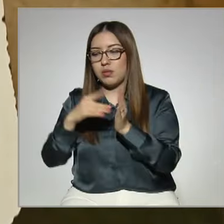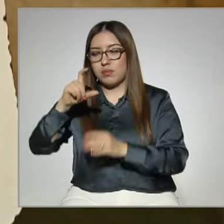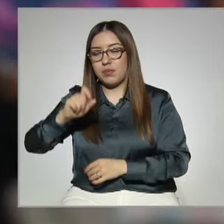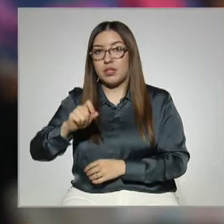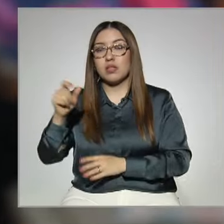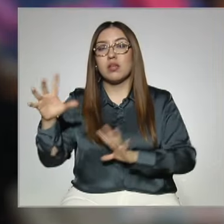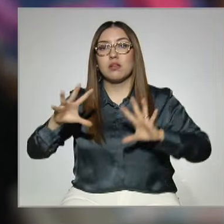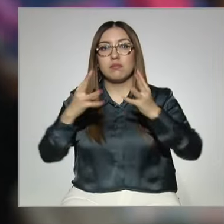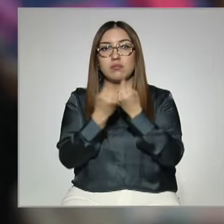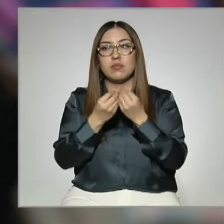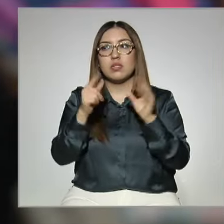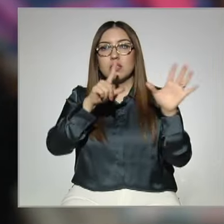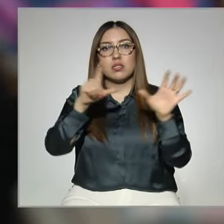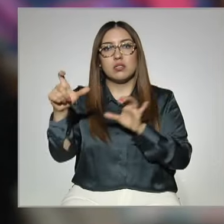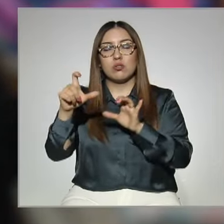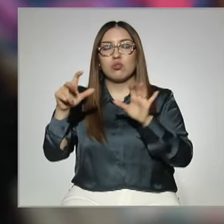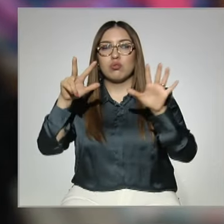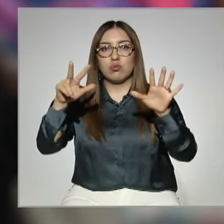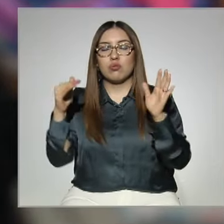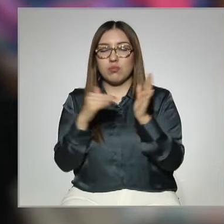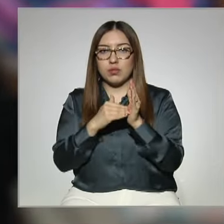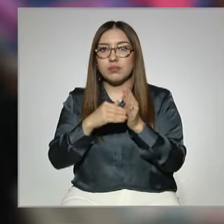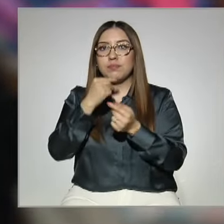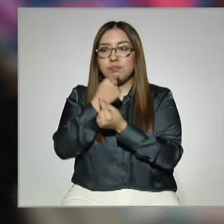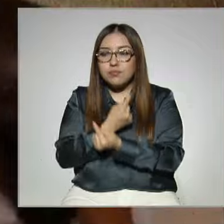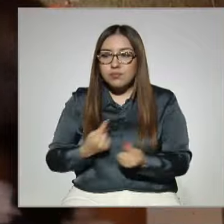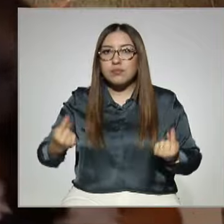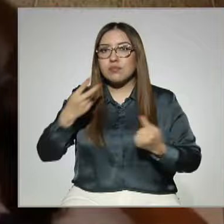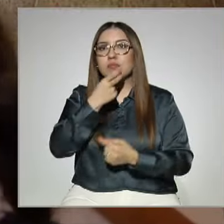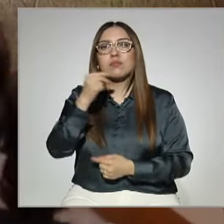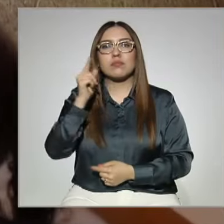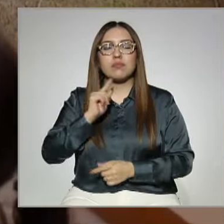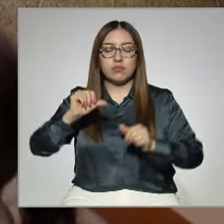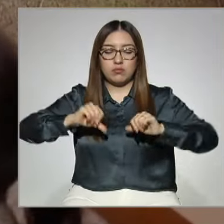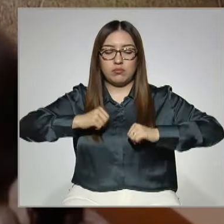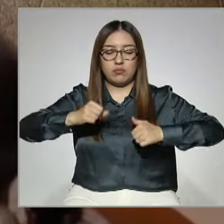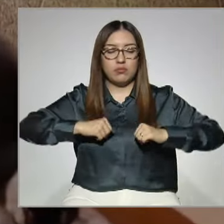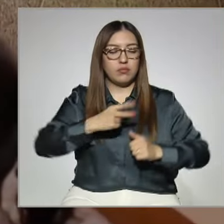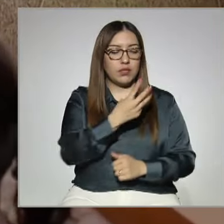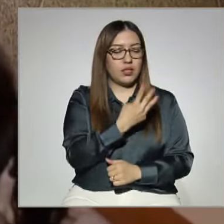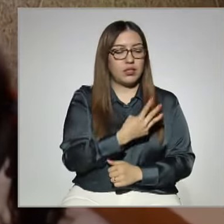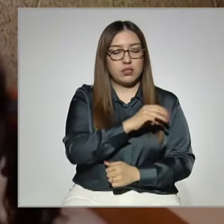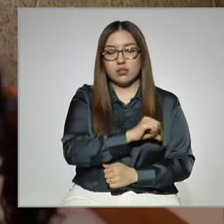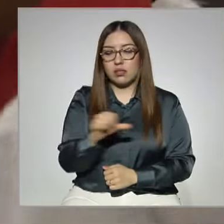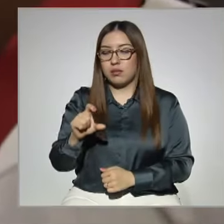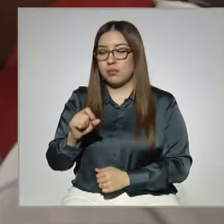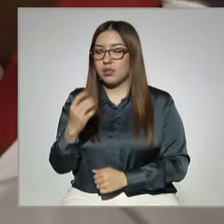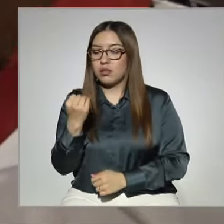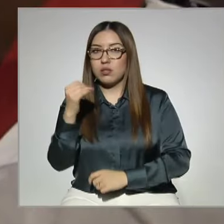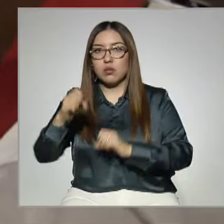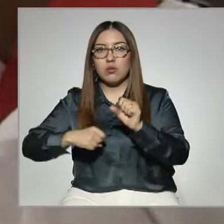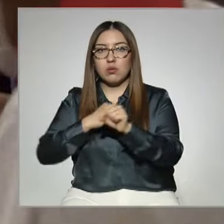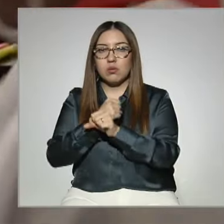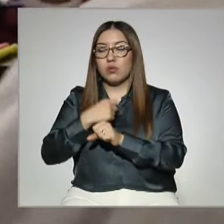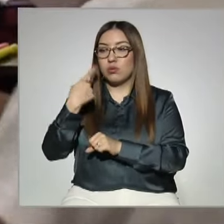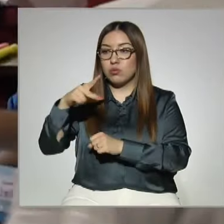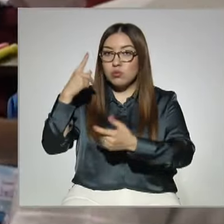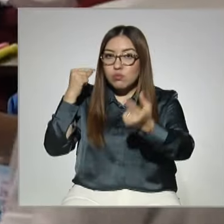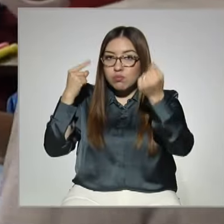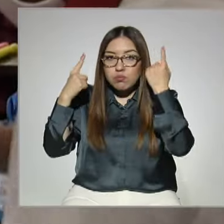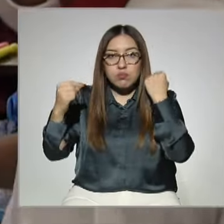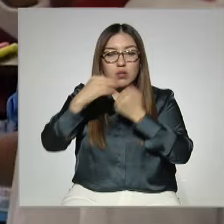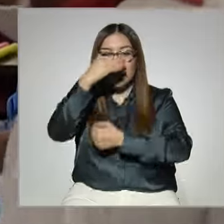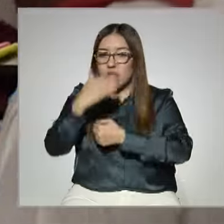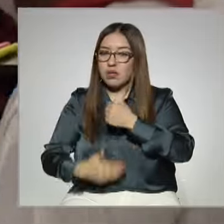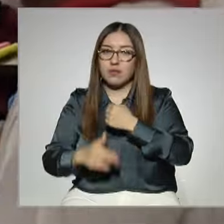mil niñas, niños, adolescentes y jóvenes de 3 a 29 años no concluyeron sus estudios en